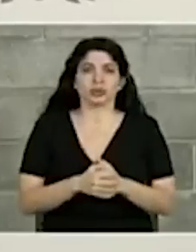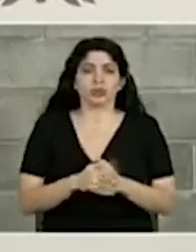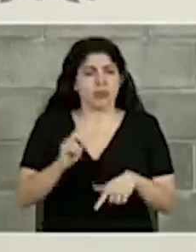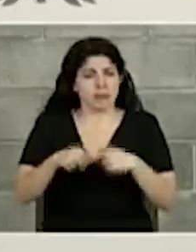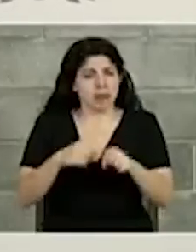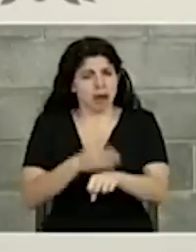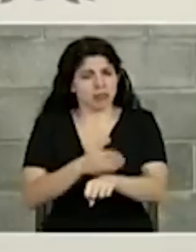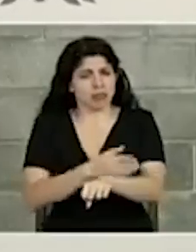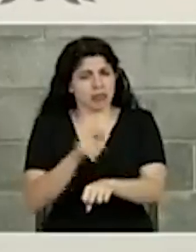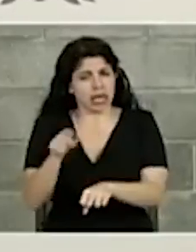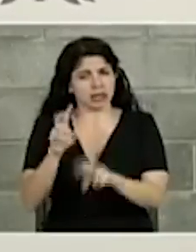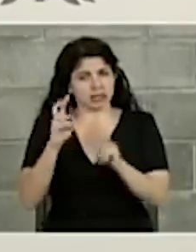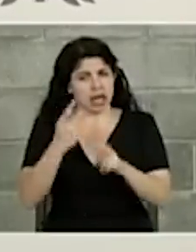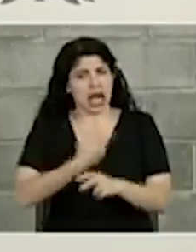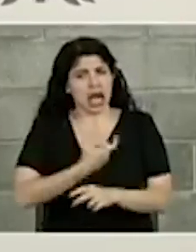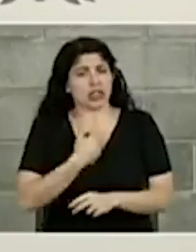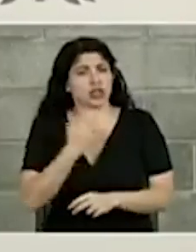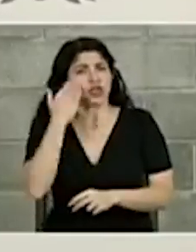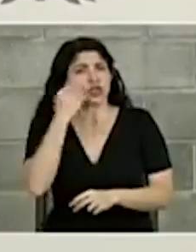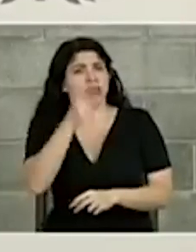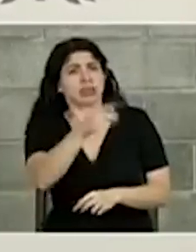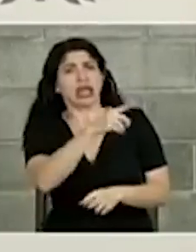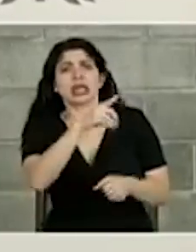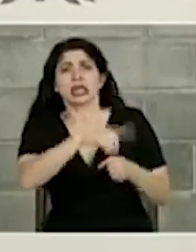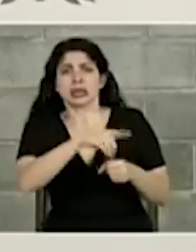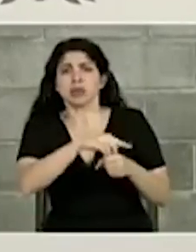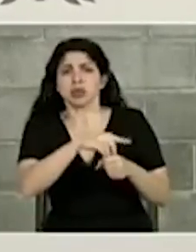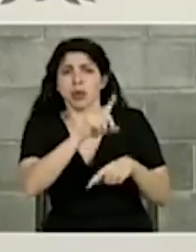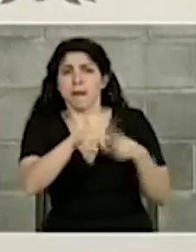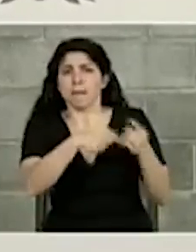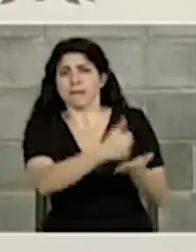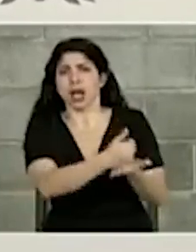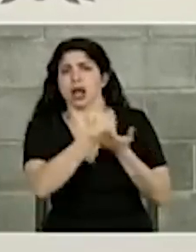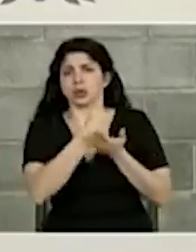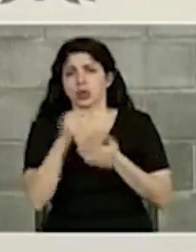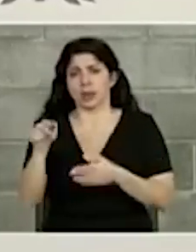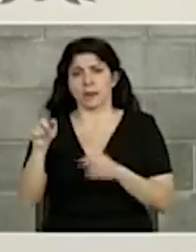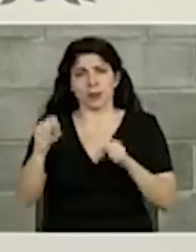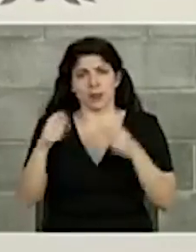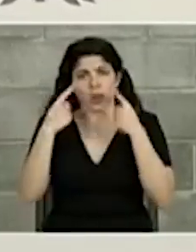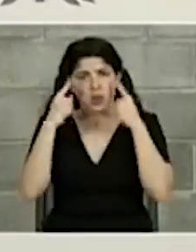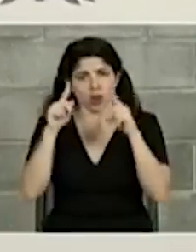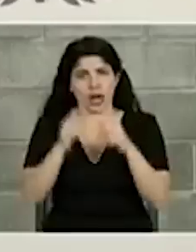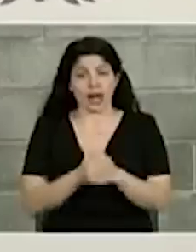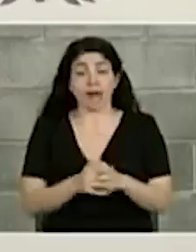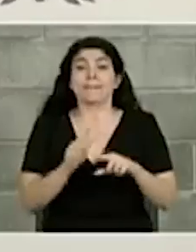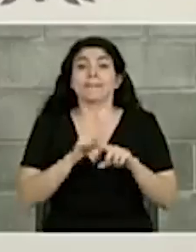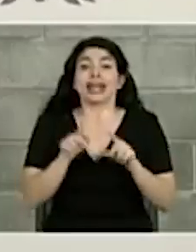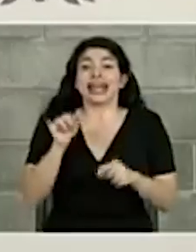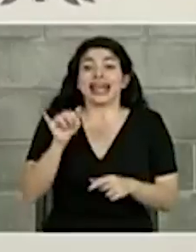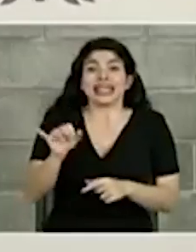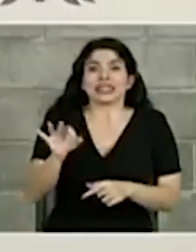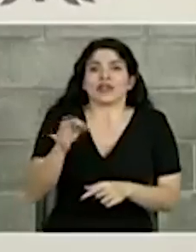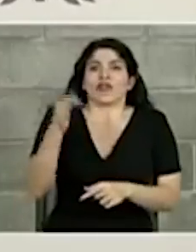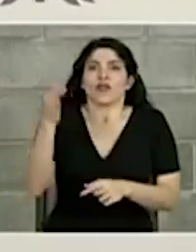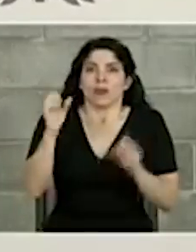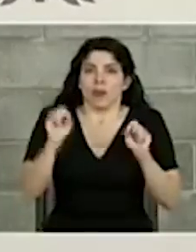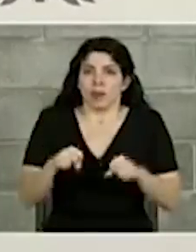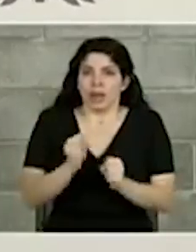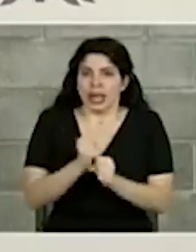Avanzaremos en eso, señor Alcalde. Yo sé que las diputadas y los diputados ayudarán en eso, pero esa es la forma de hacerlo.